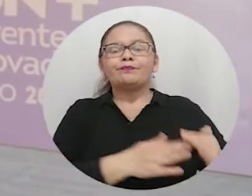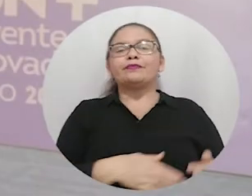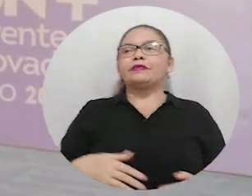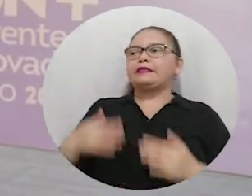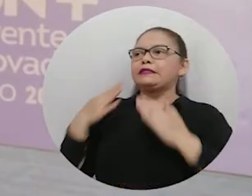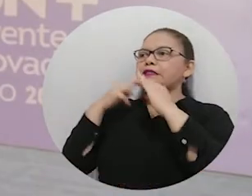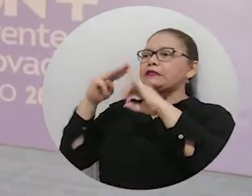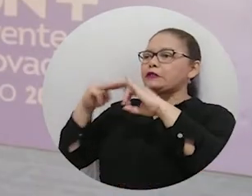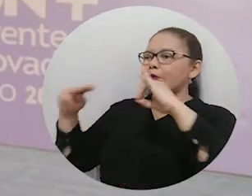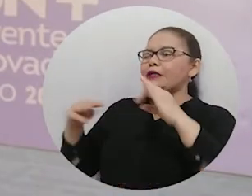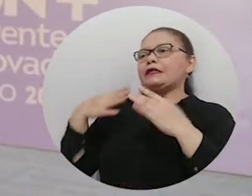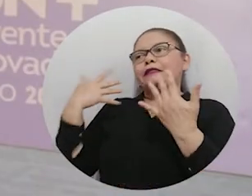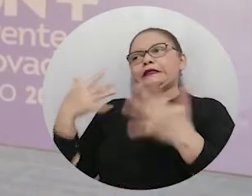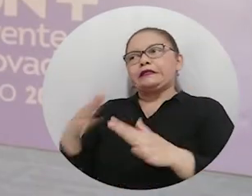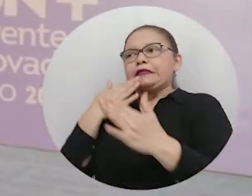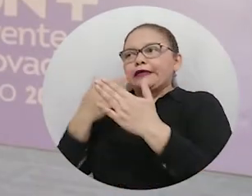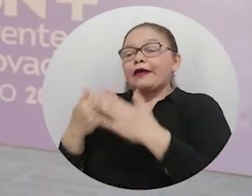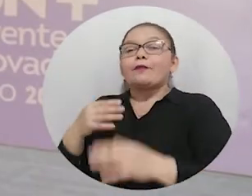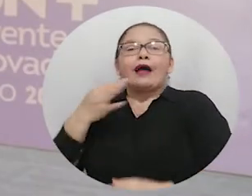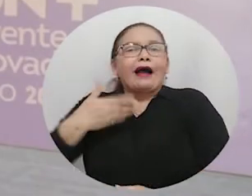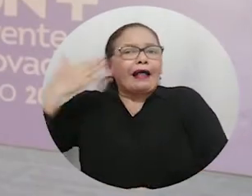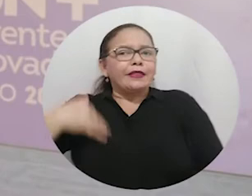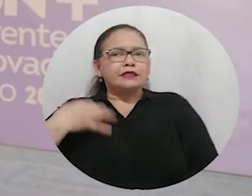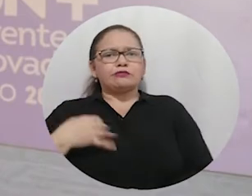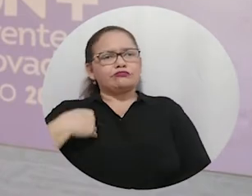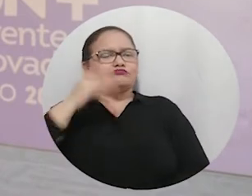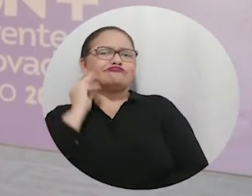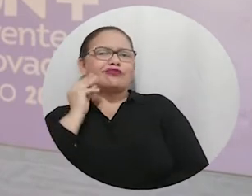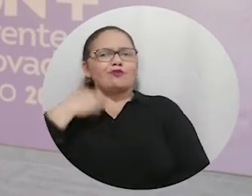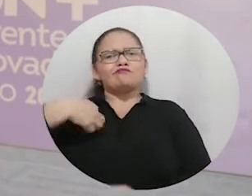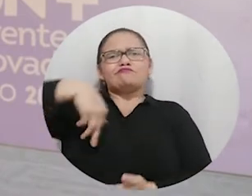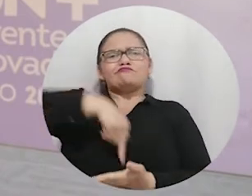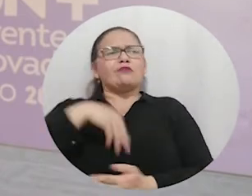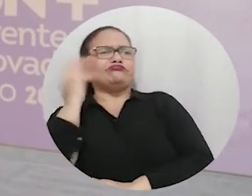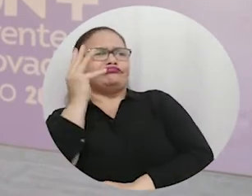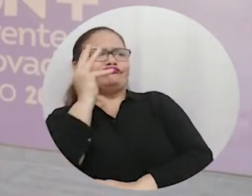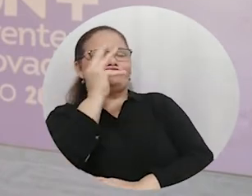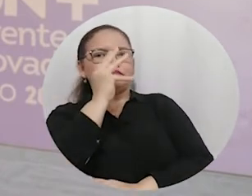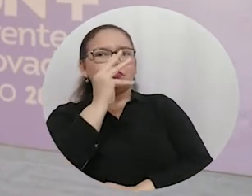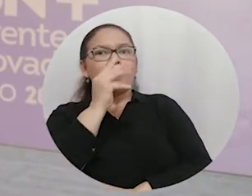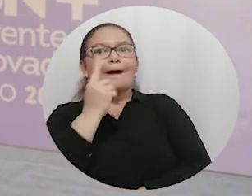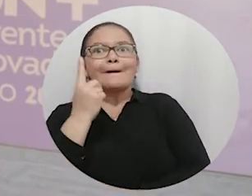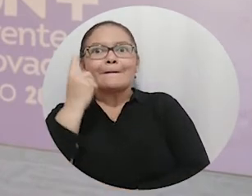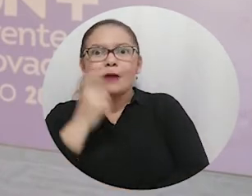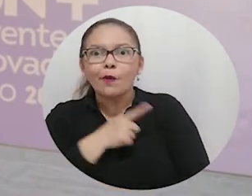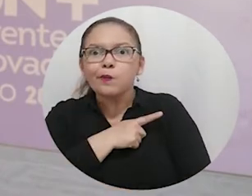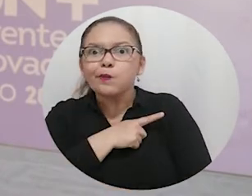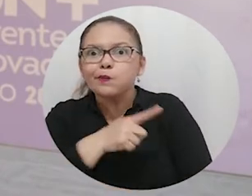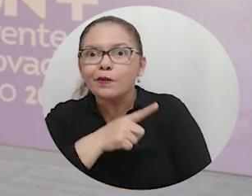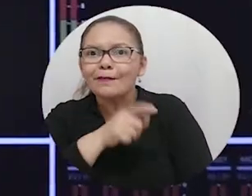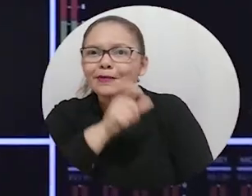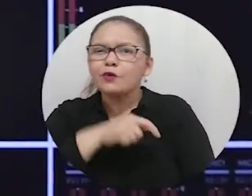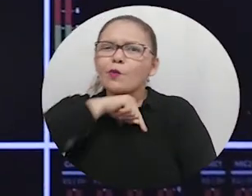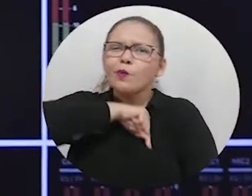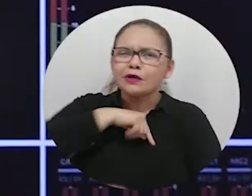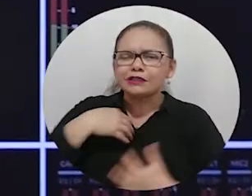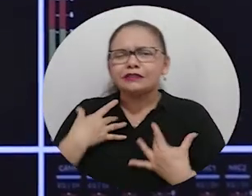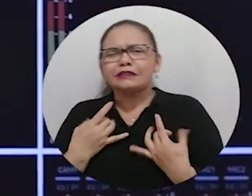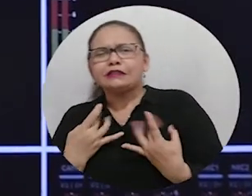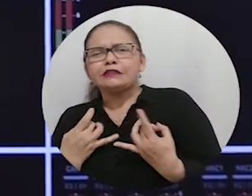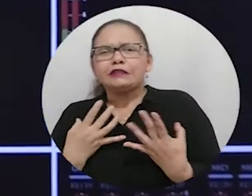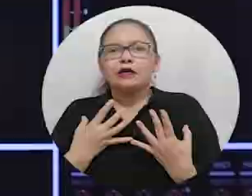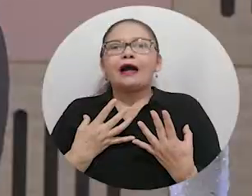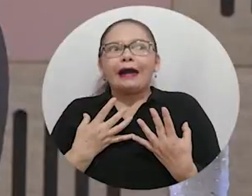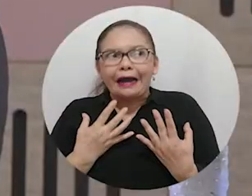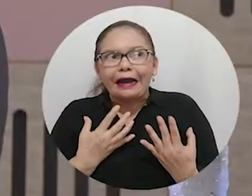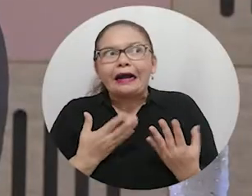Universidad del Magdalena, generalmente hablamos siempre la gente experta, pero no la gente que lo sufre. Entonces es un estilo